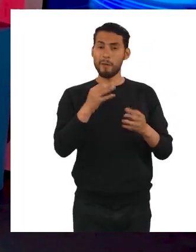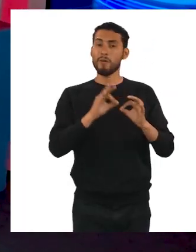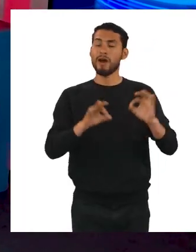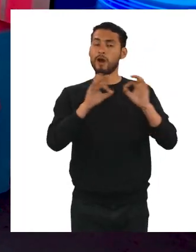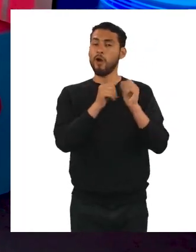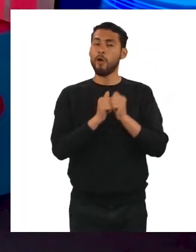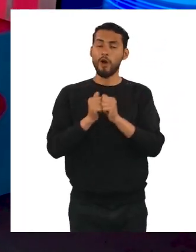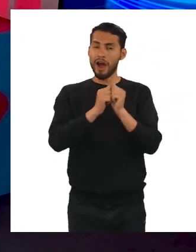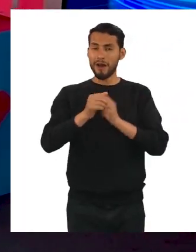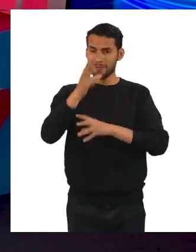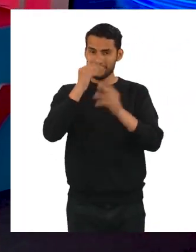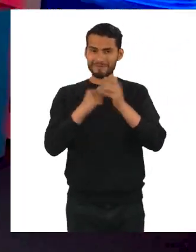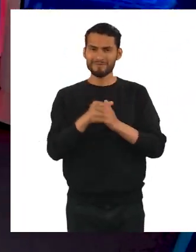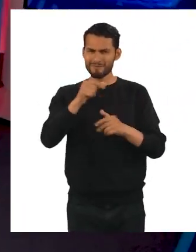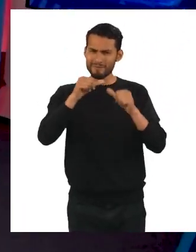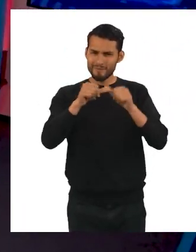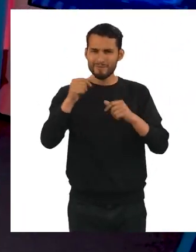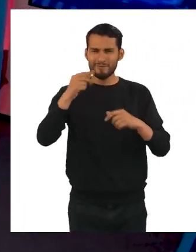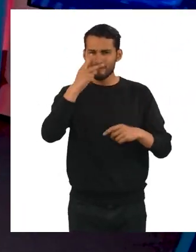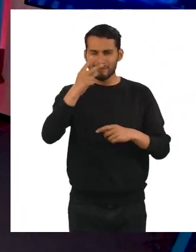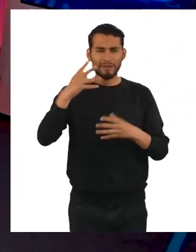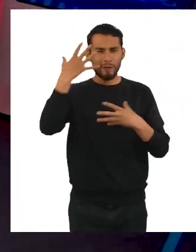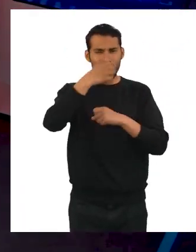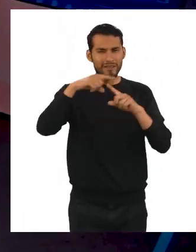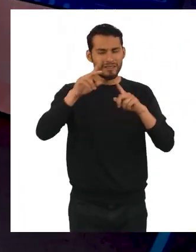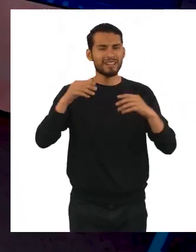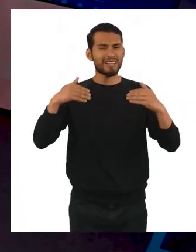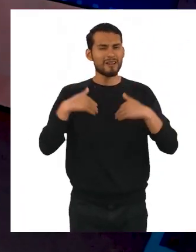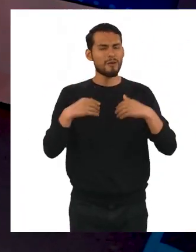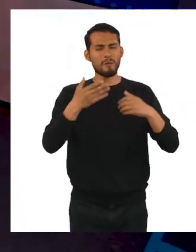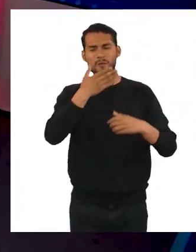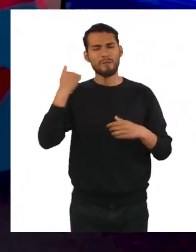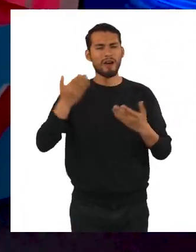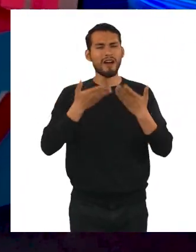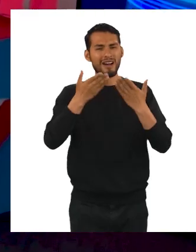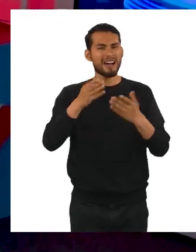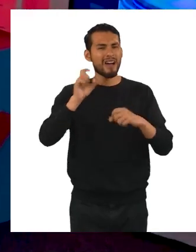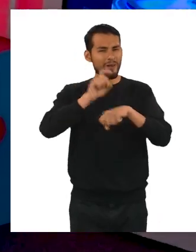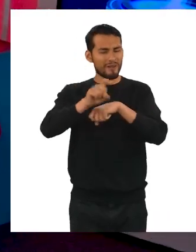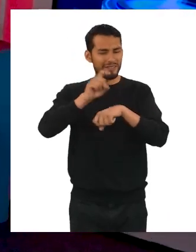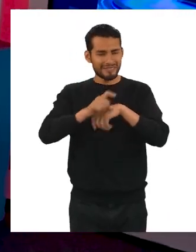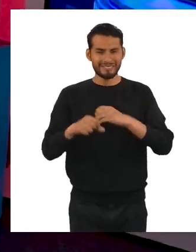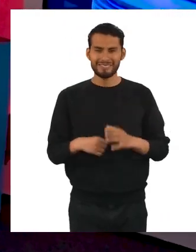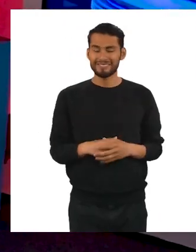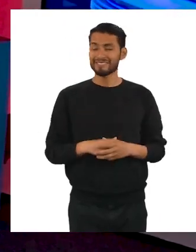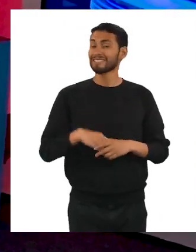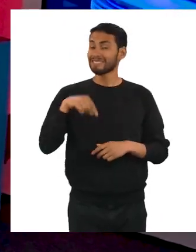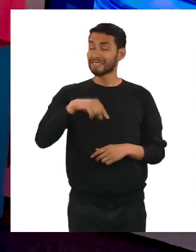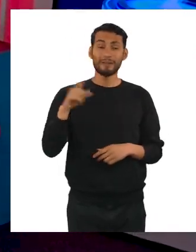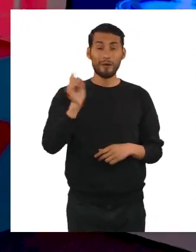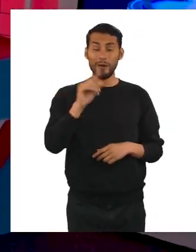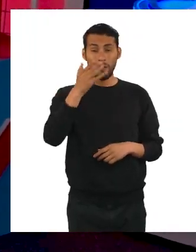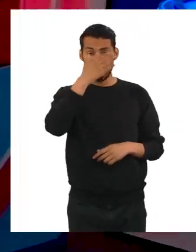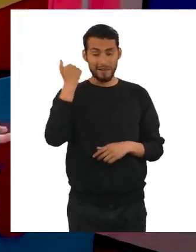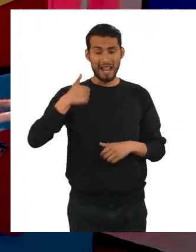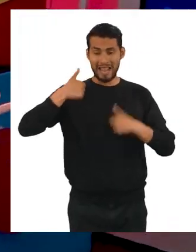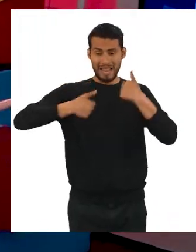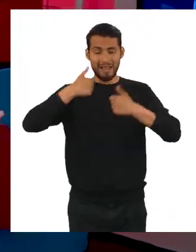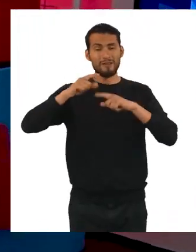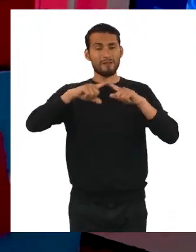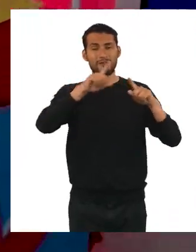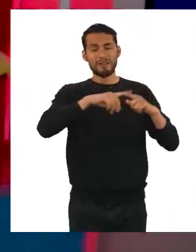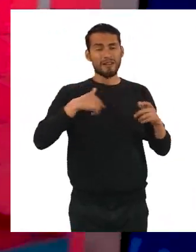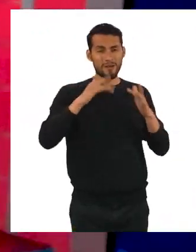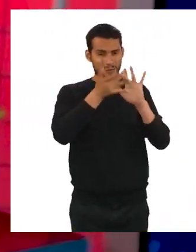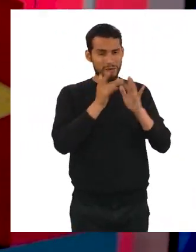juntos. Sigan sintonizando USMPTV, que tiene los mejores contenidos en educación. Chicos, no se olviden de darle like a todas nuestras